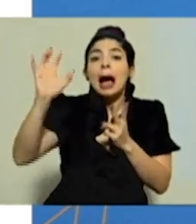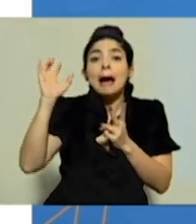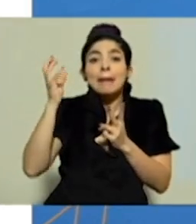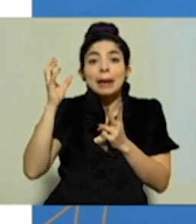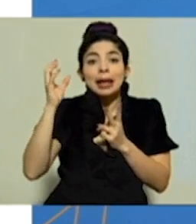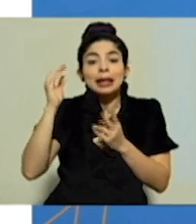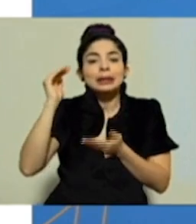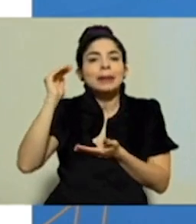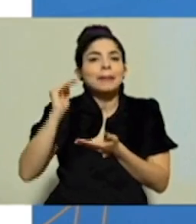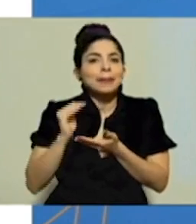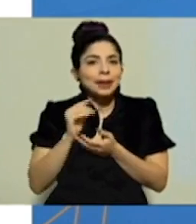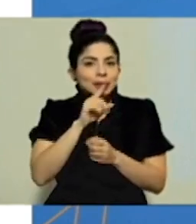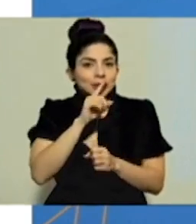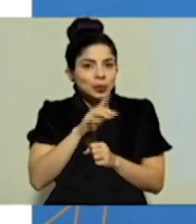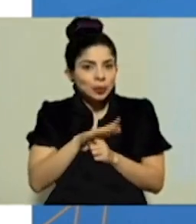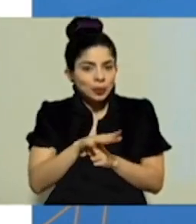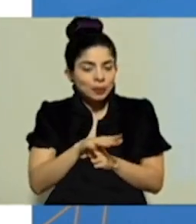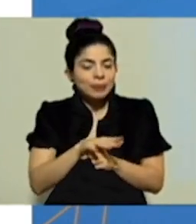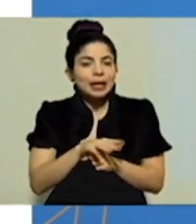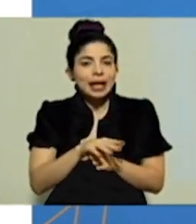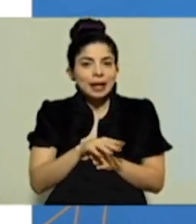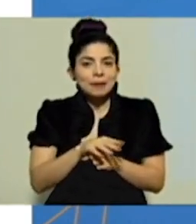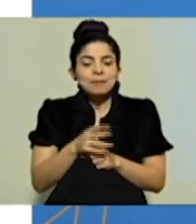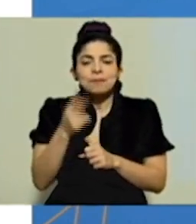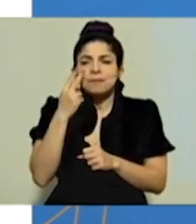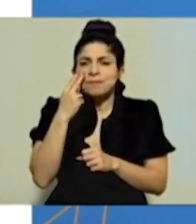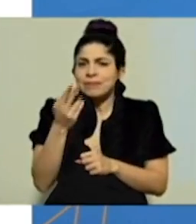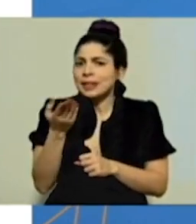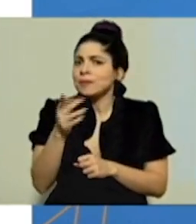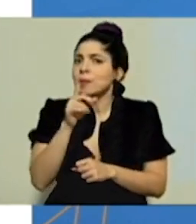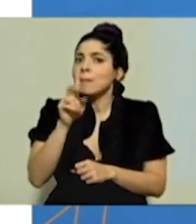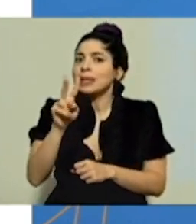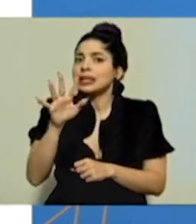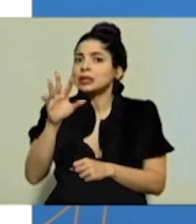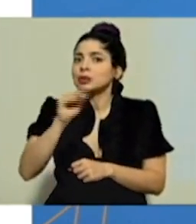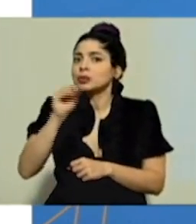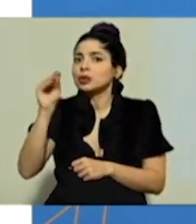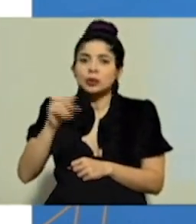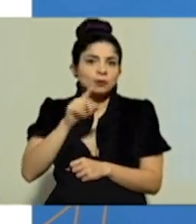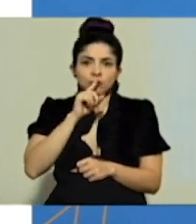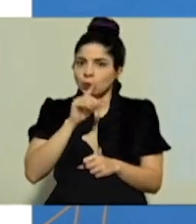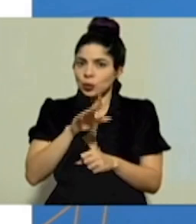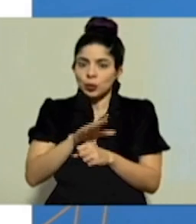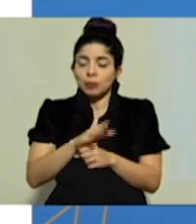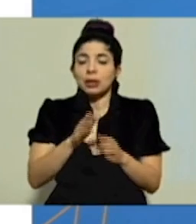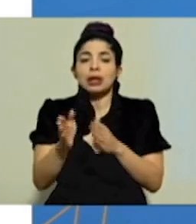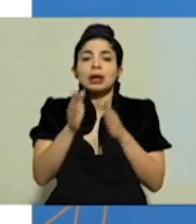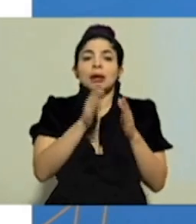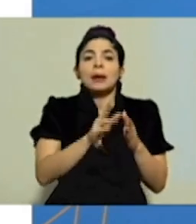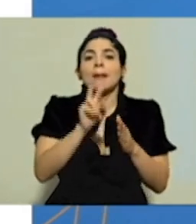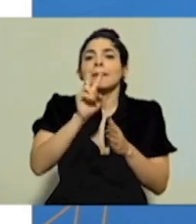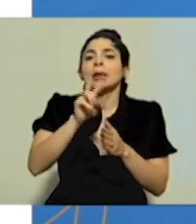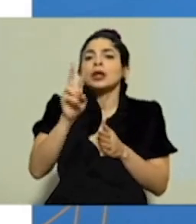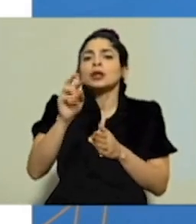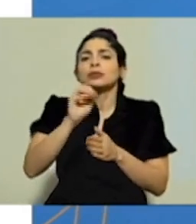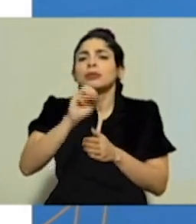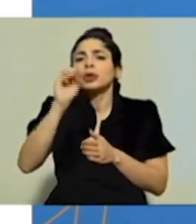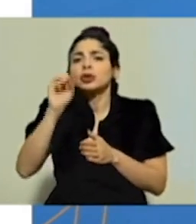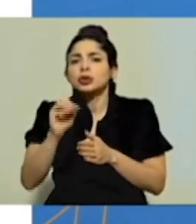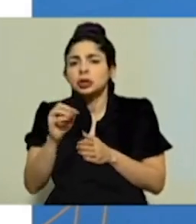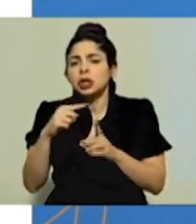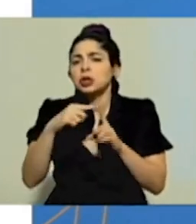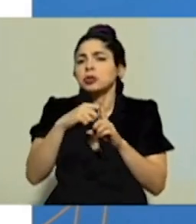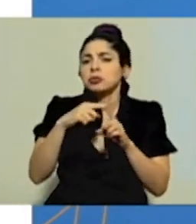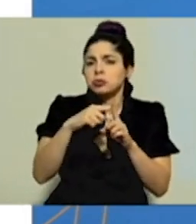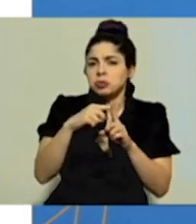menor cumplimiento. Tenemos que no están cumpliendo un 25%, un 22% con